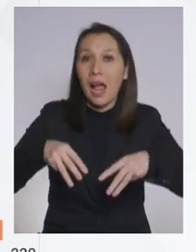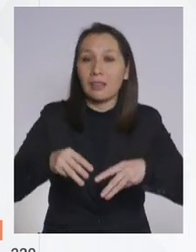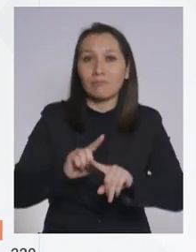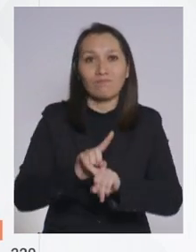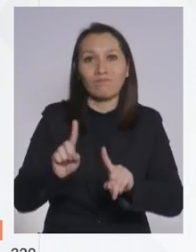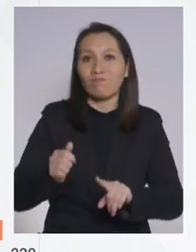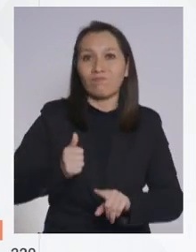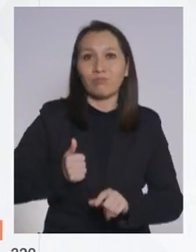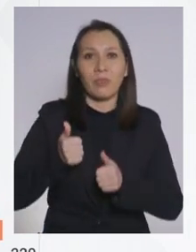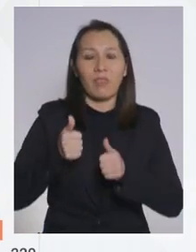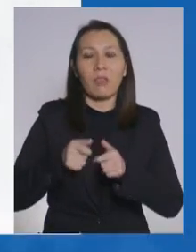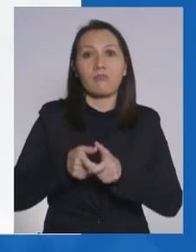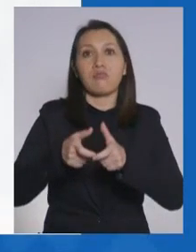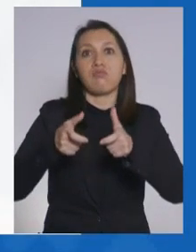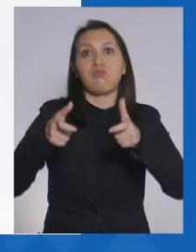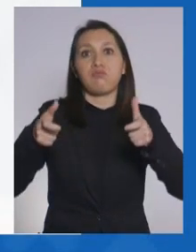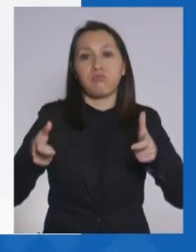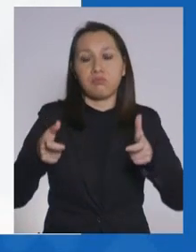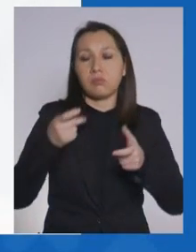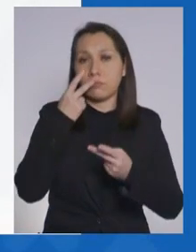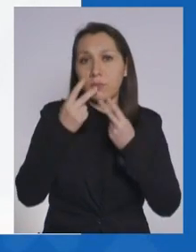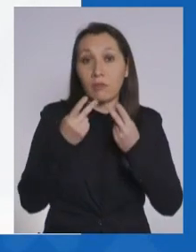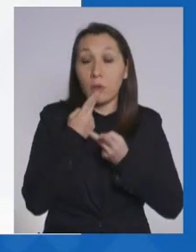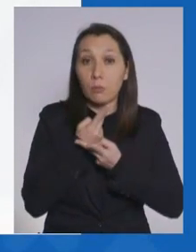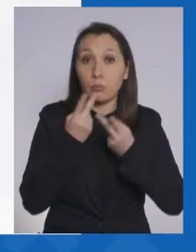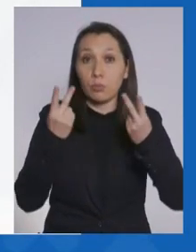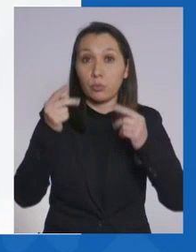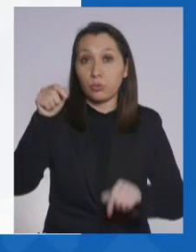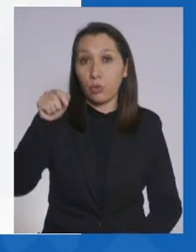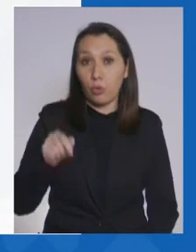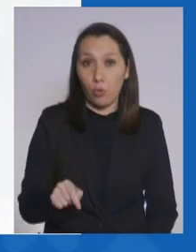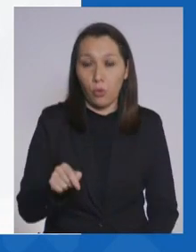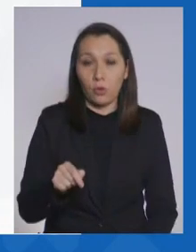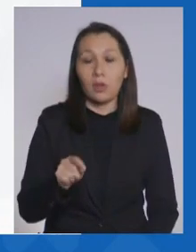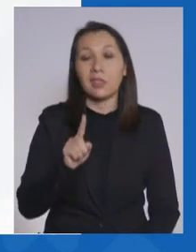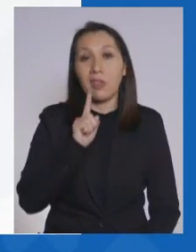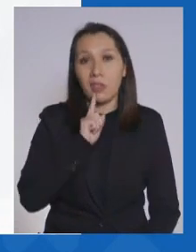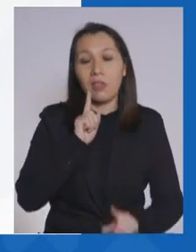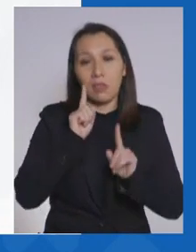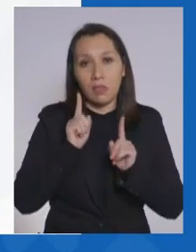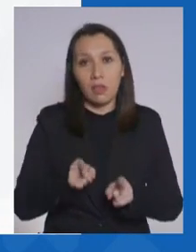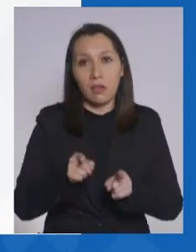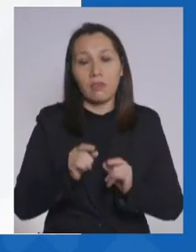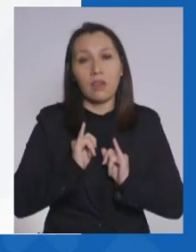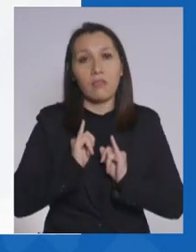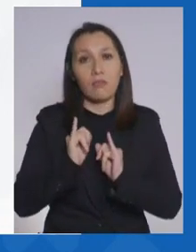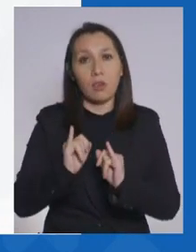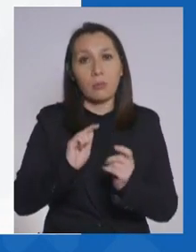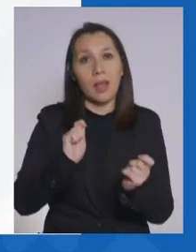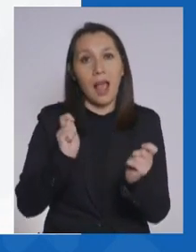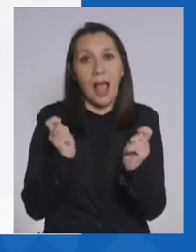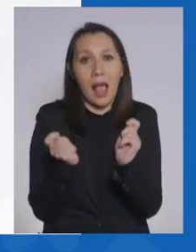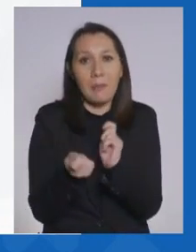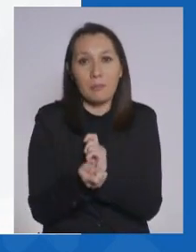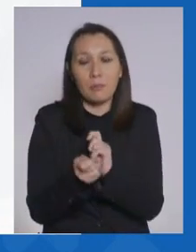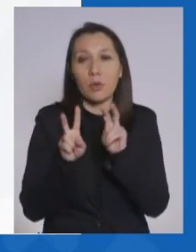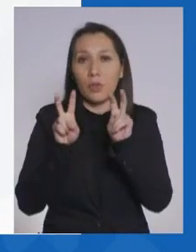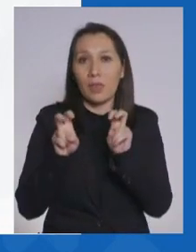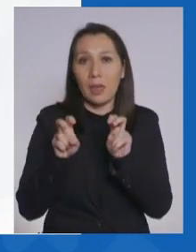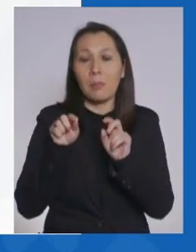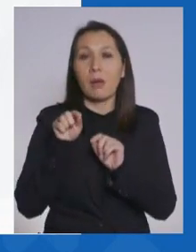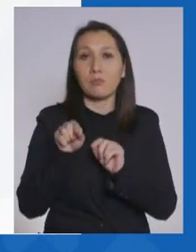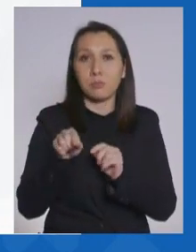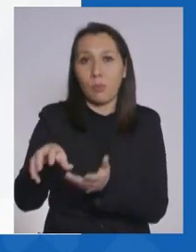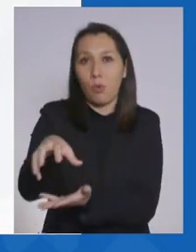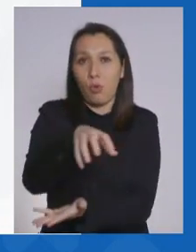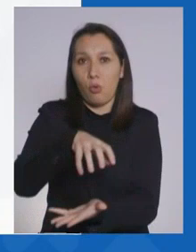portado bien, y justamente entre los anuncios de hoy día tenemos que anunciar un cambio en esa